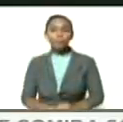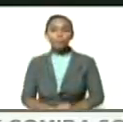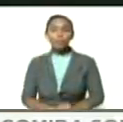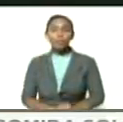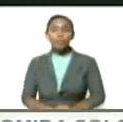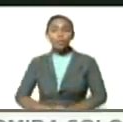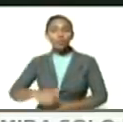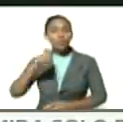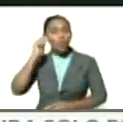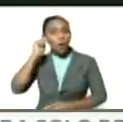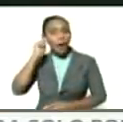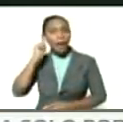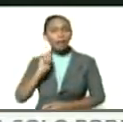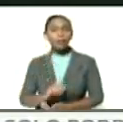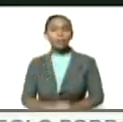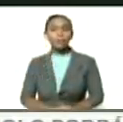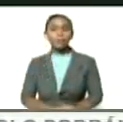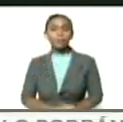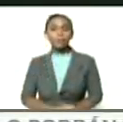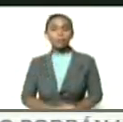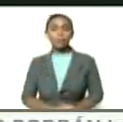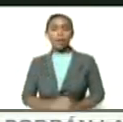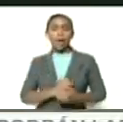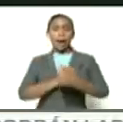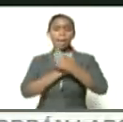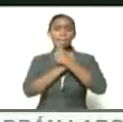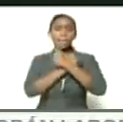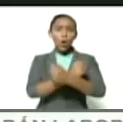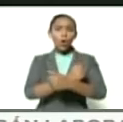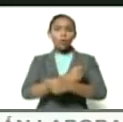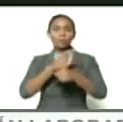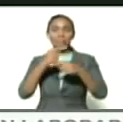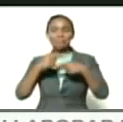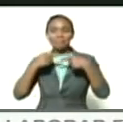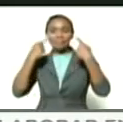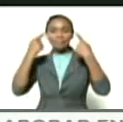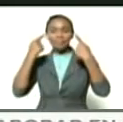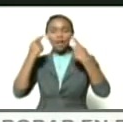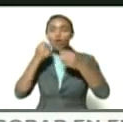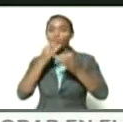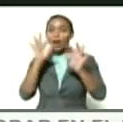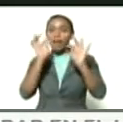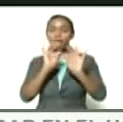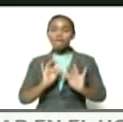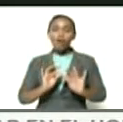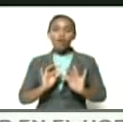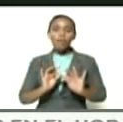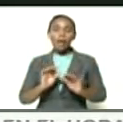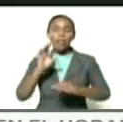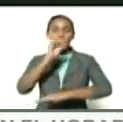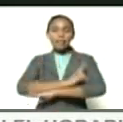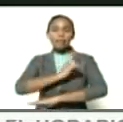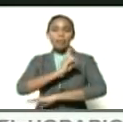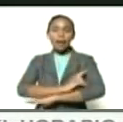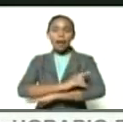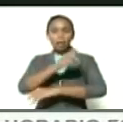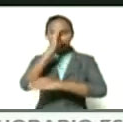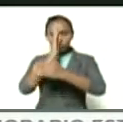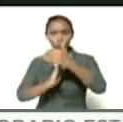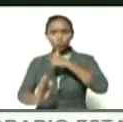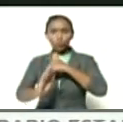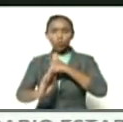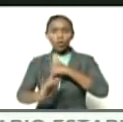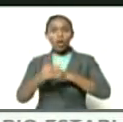mujeres con su amor con su sonrisa con sus buenos métodos con su disciplina con su honestidad